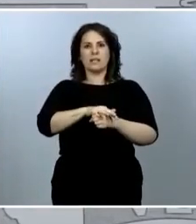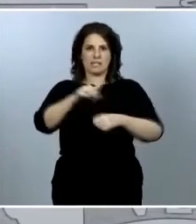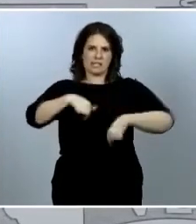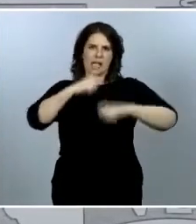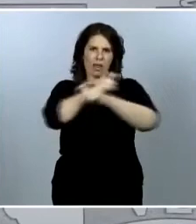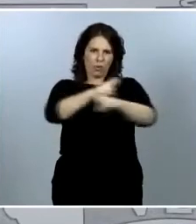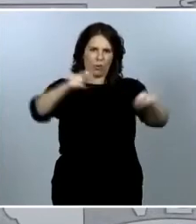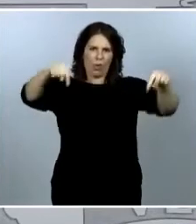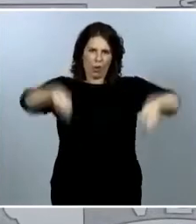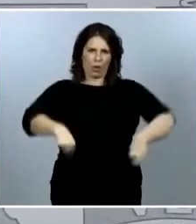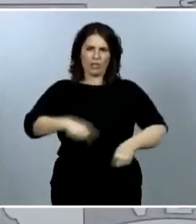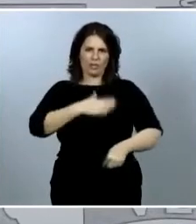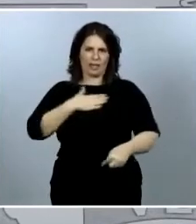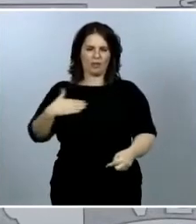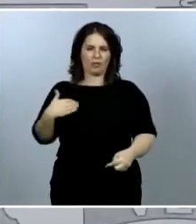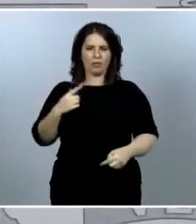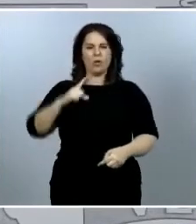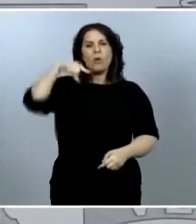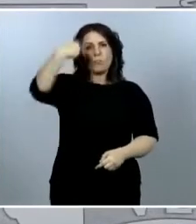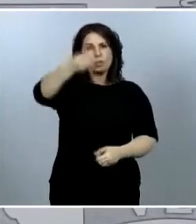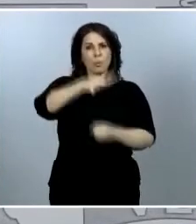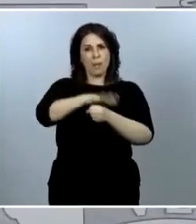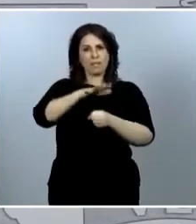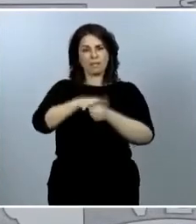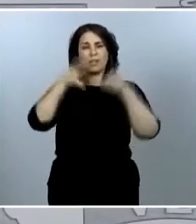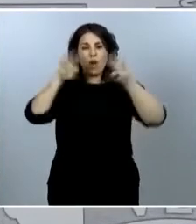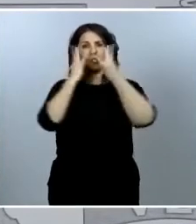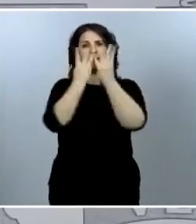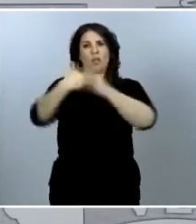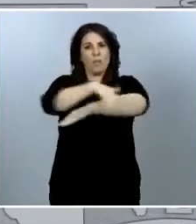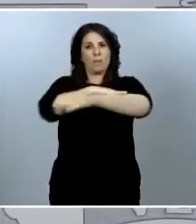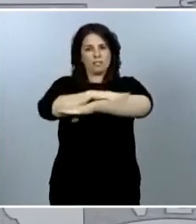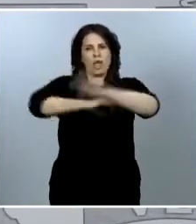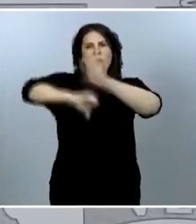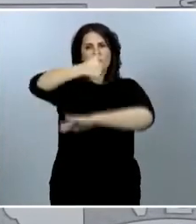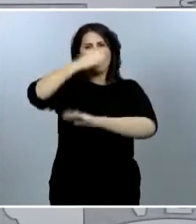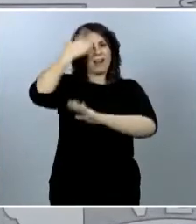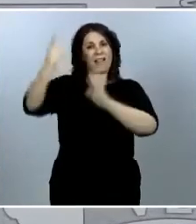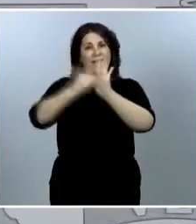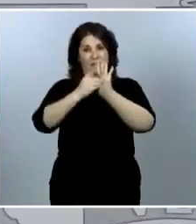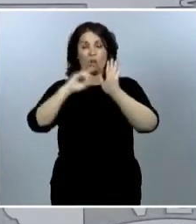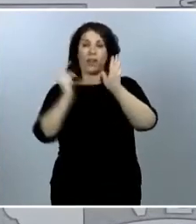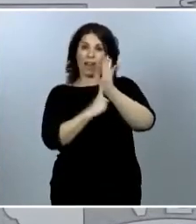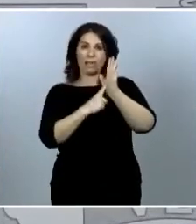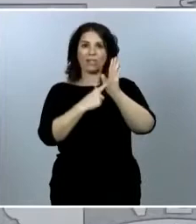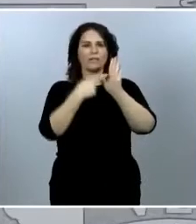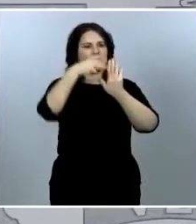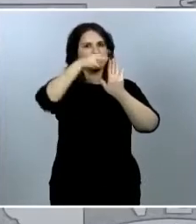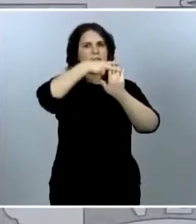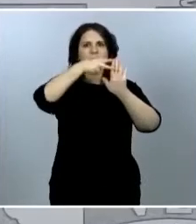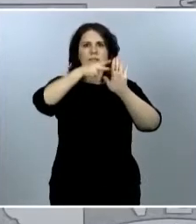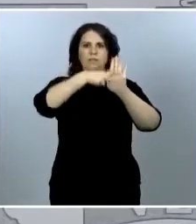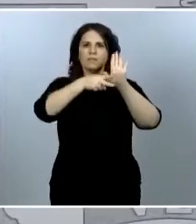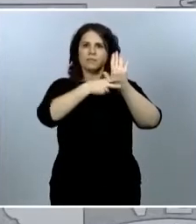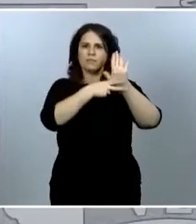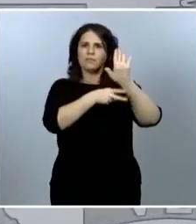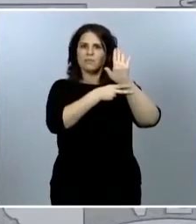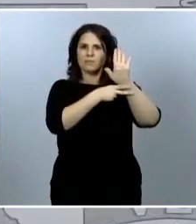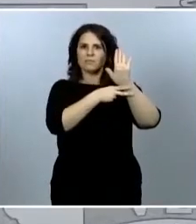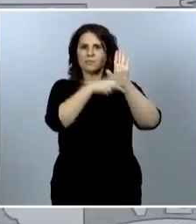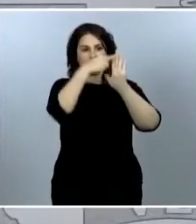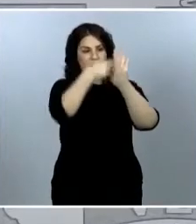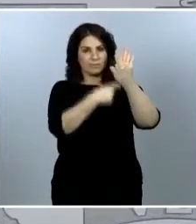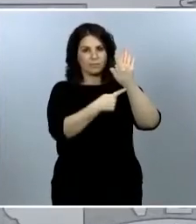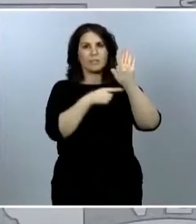el próximo martes aprobaremos en el Consejo de Ministros un real decreto ley con las normas que deberemos seguir una vez termine el